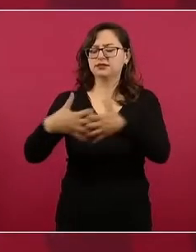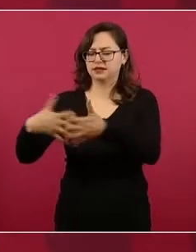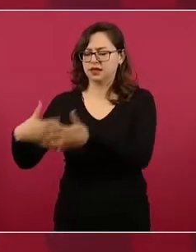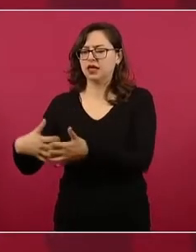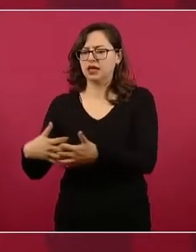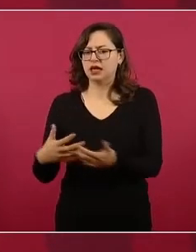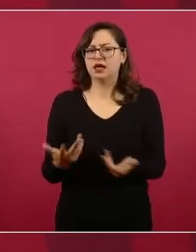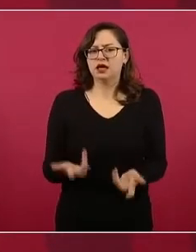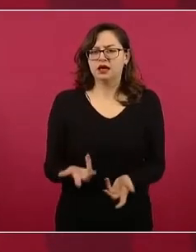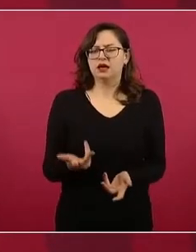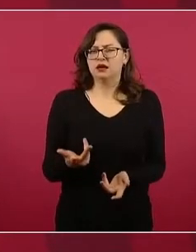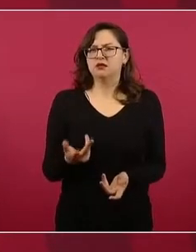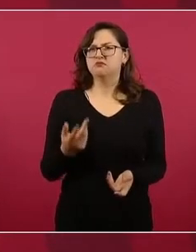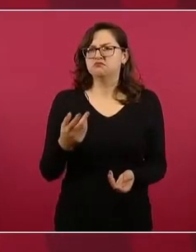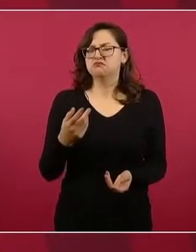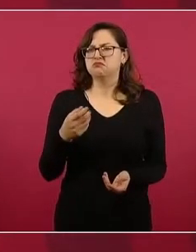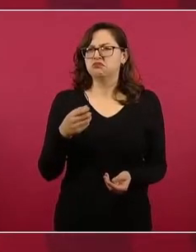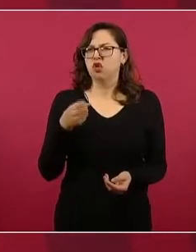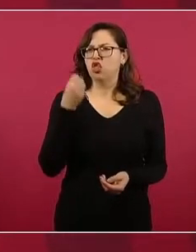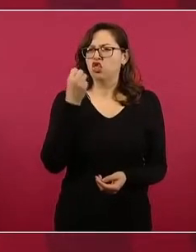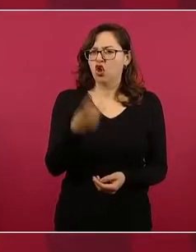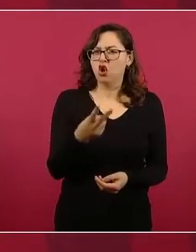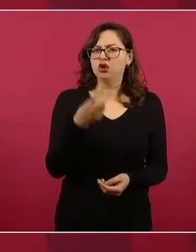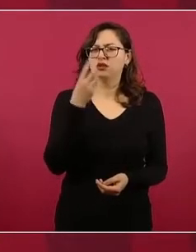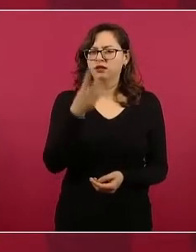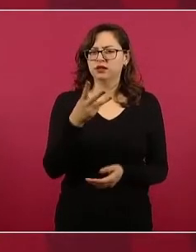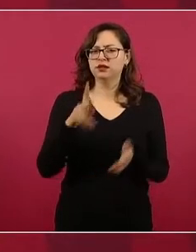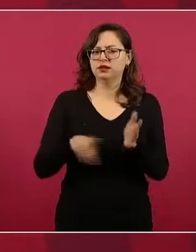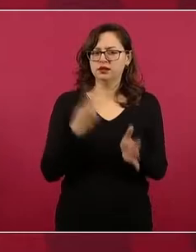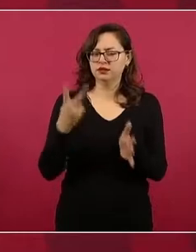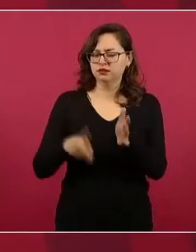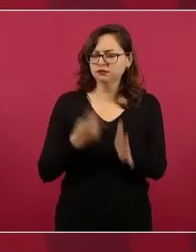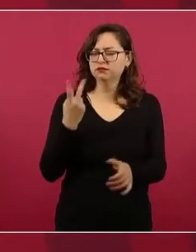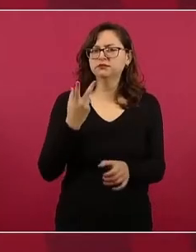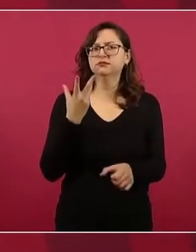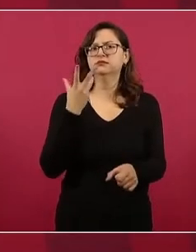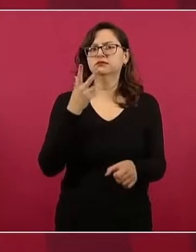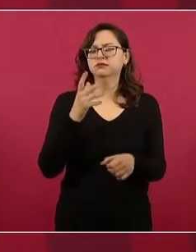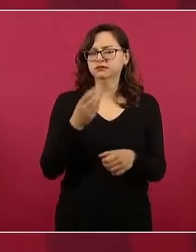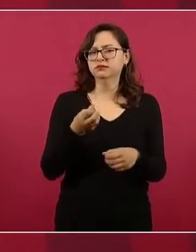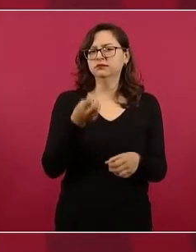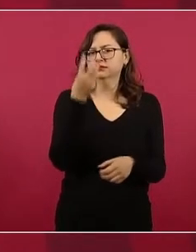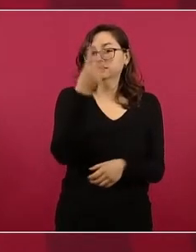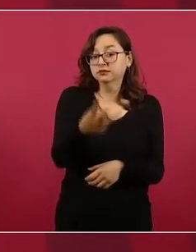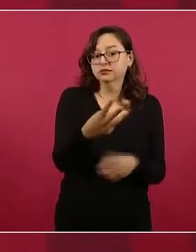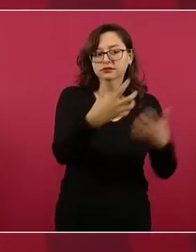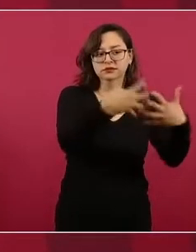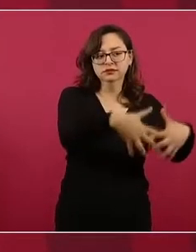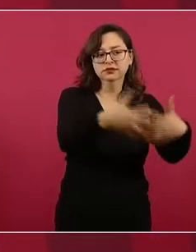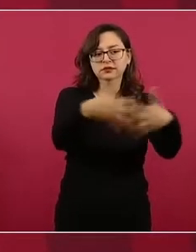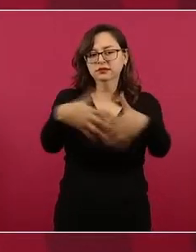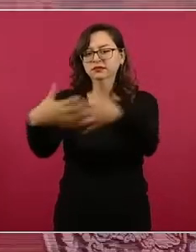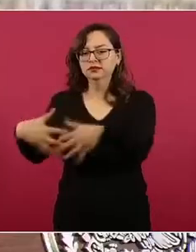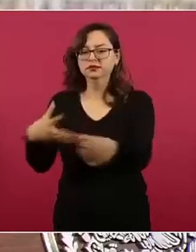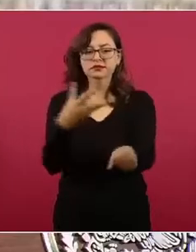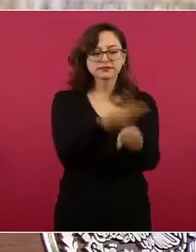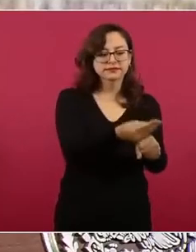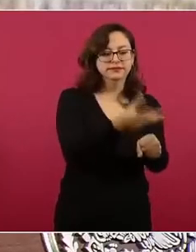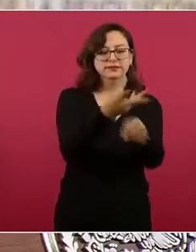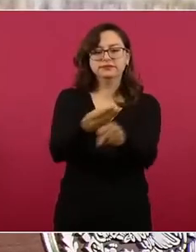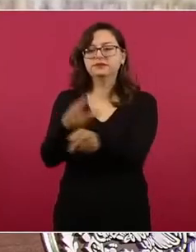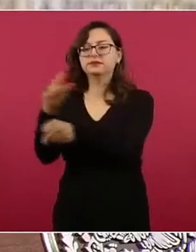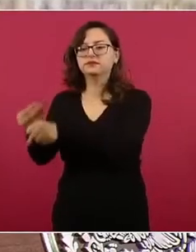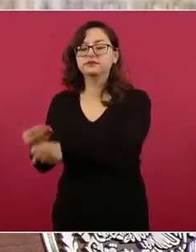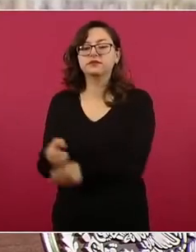dos exenios, tres, menos de 20 años, dedicaron ocho mil